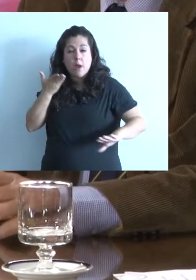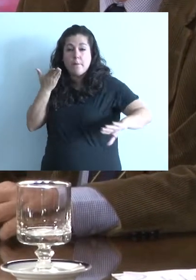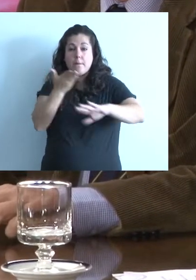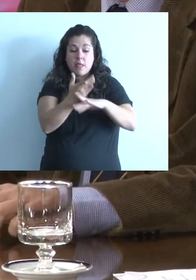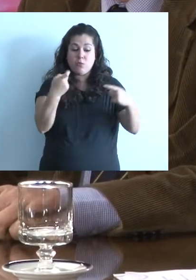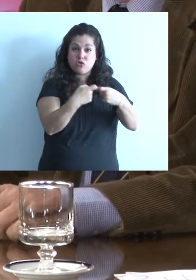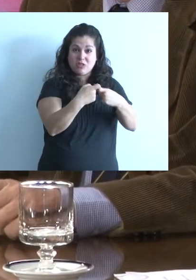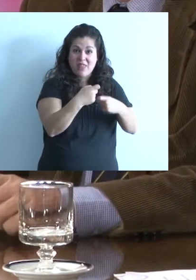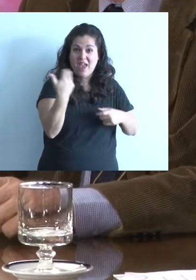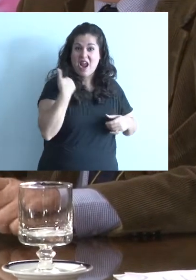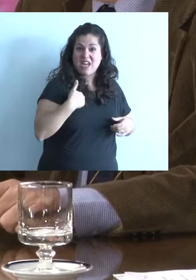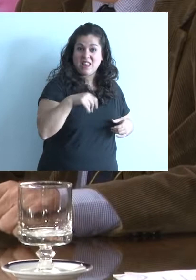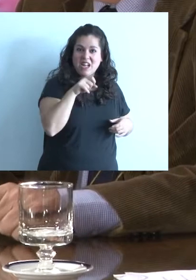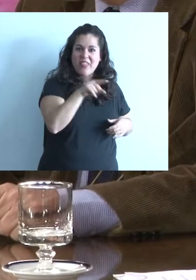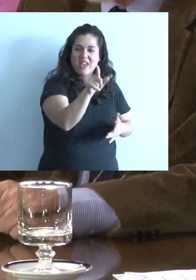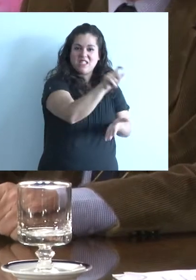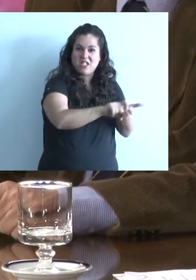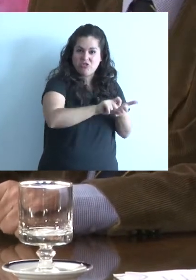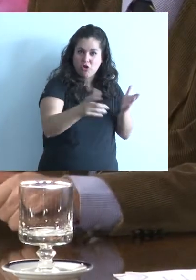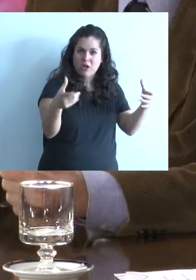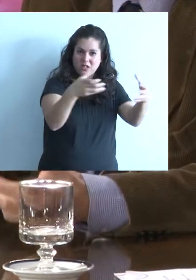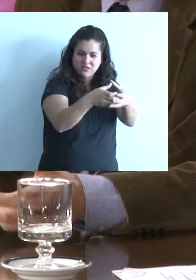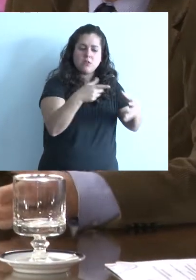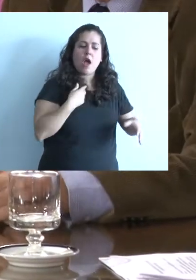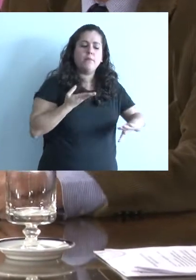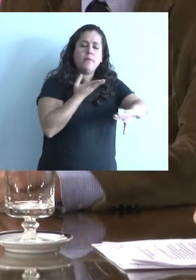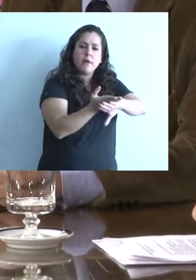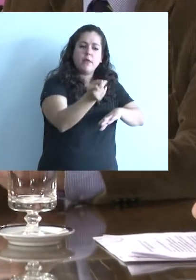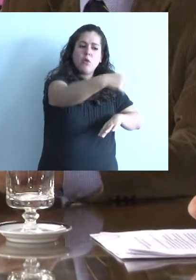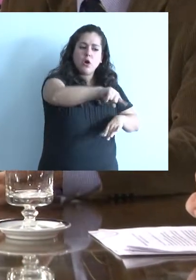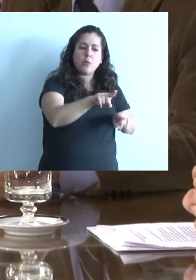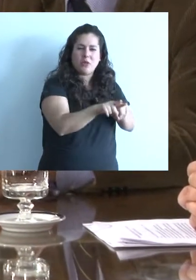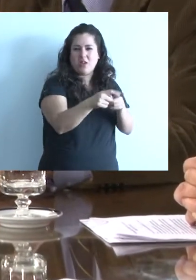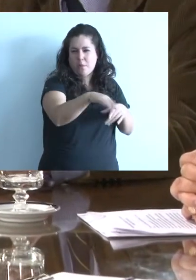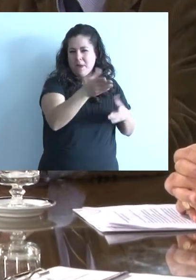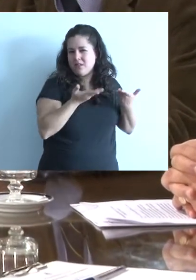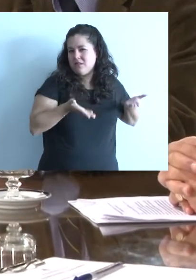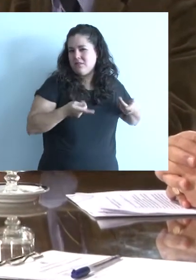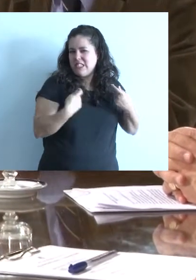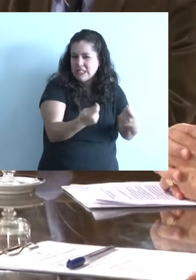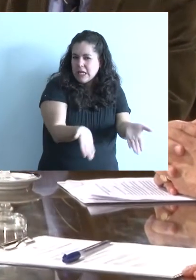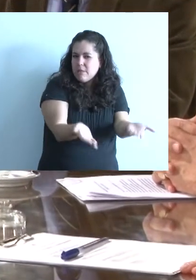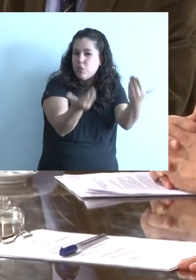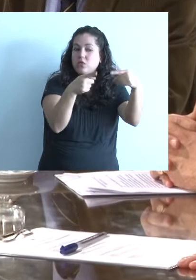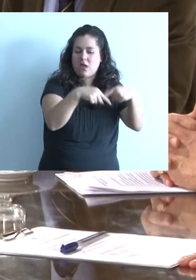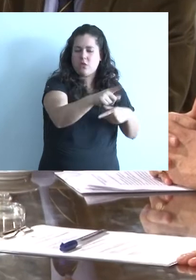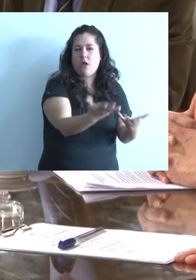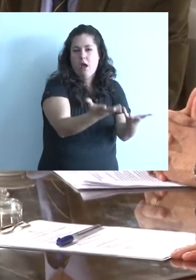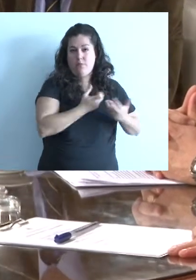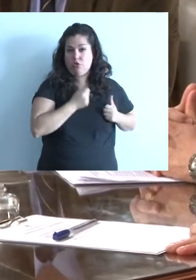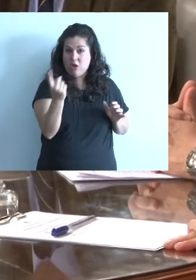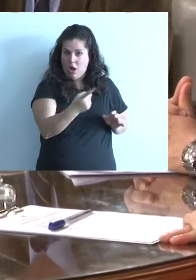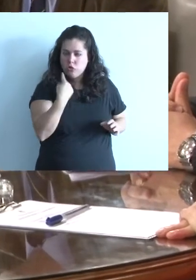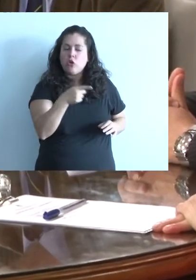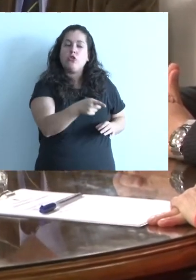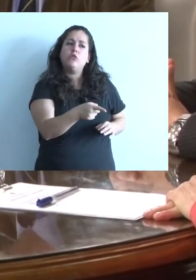pedimos a la Sociedad Argentina de Escritores, que de alguna manera impulsa fuertemente esta iniciativa, nos apoya,